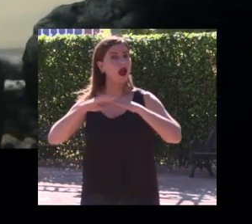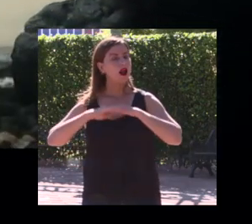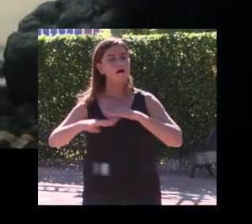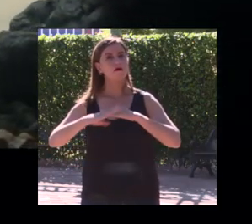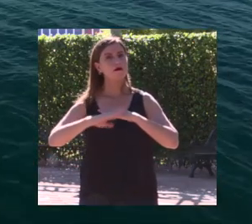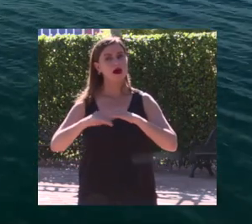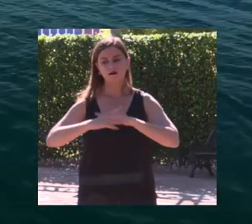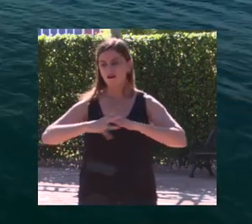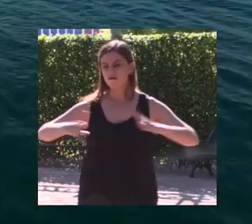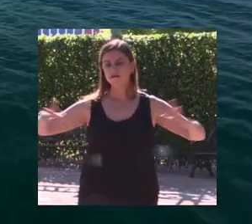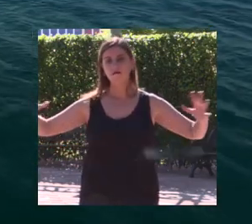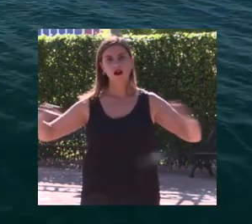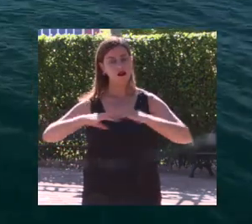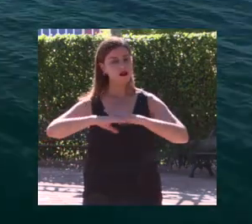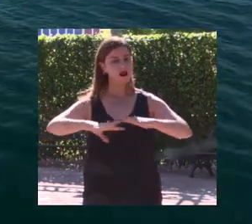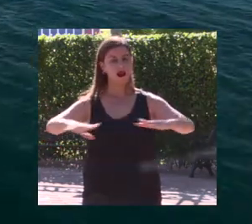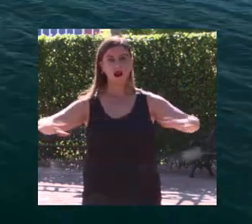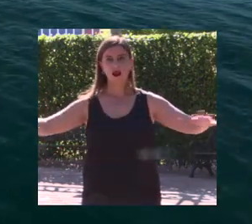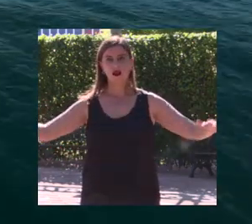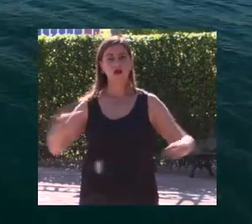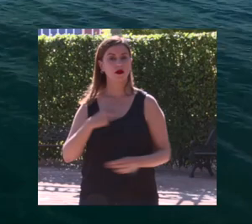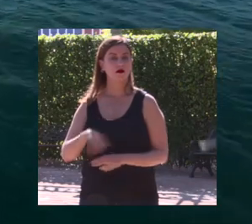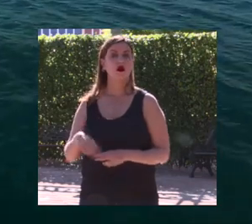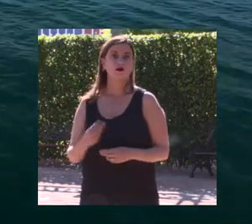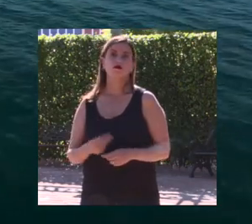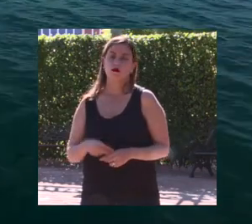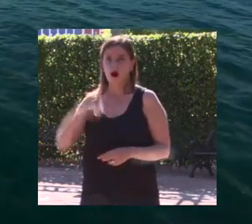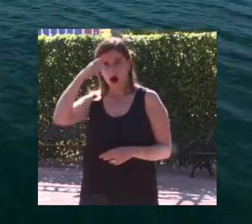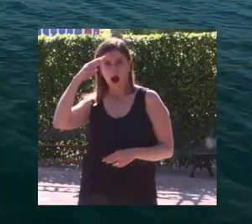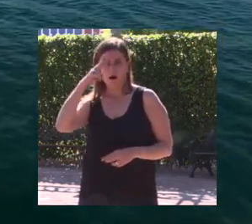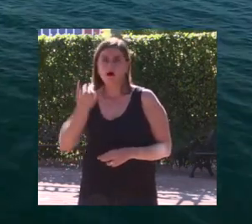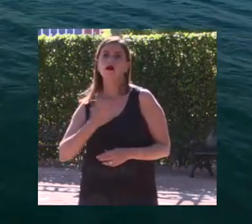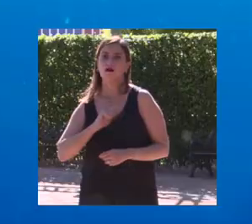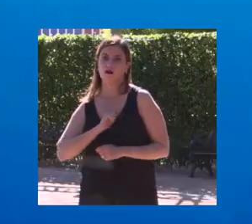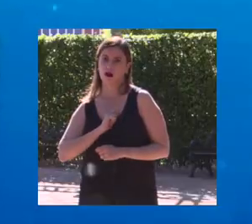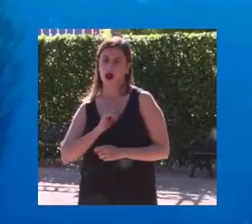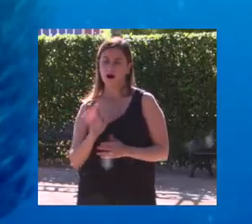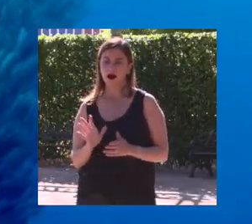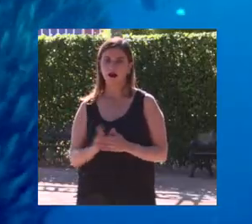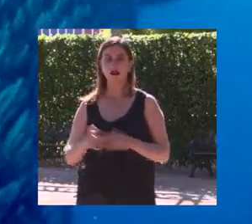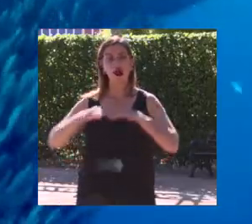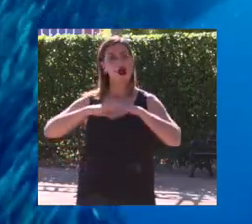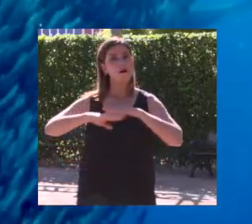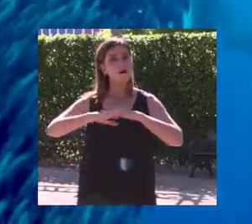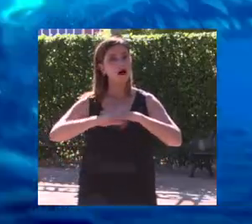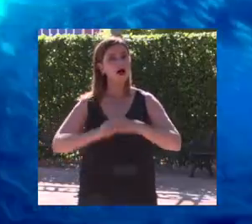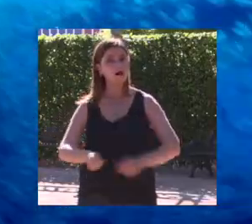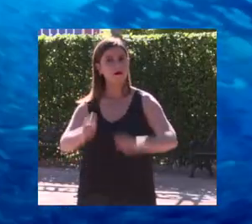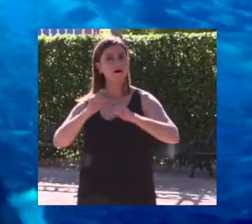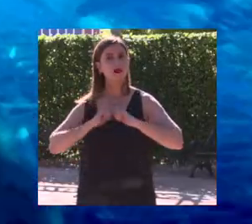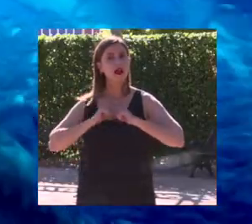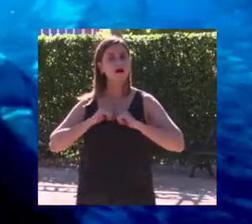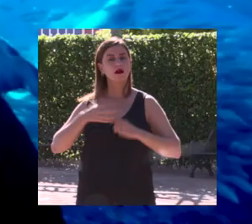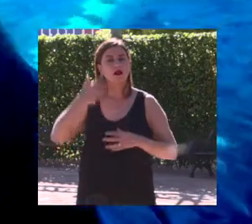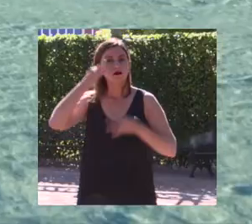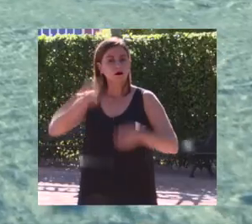ese mar tan inmenso que a veces me daba respeto ese mar que es la razón de ser de